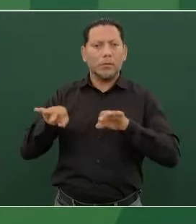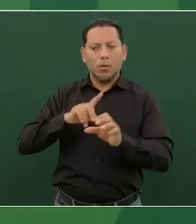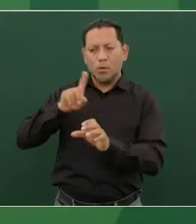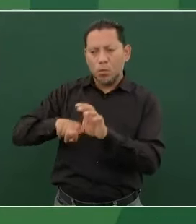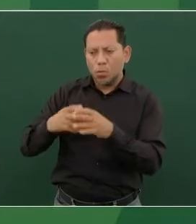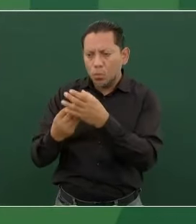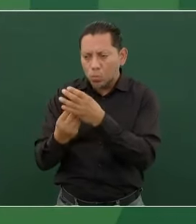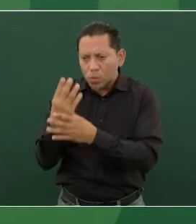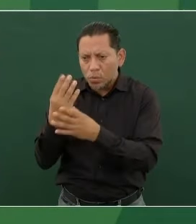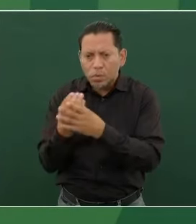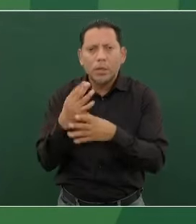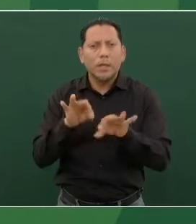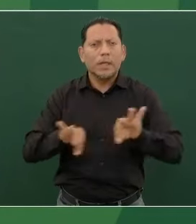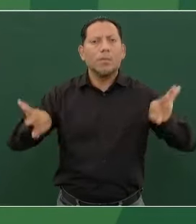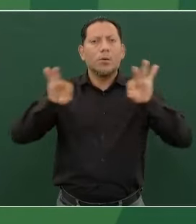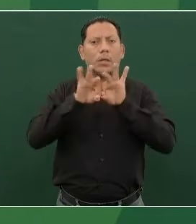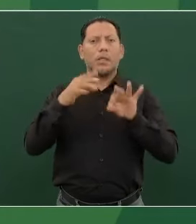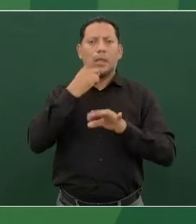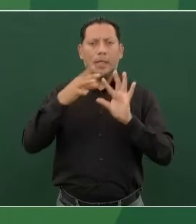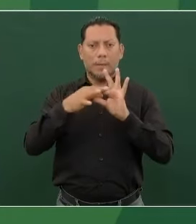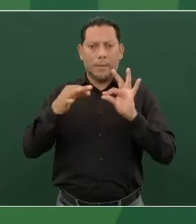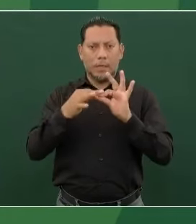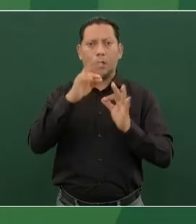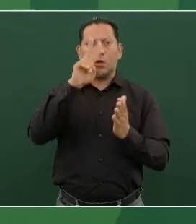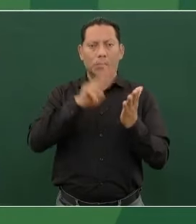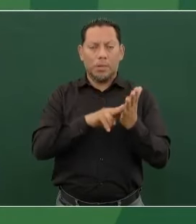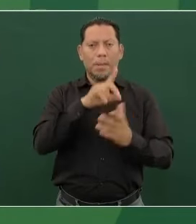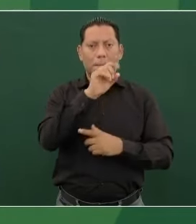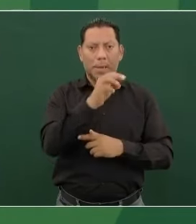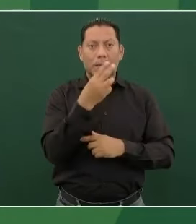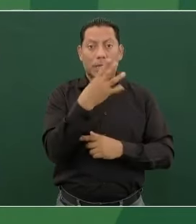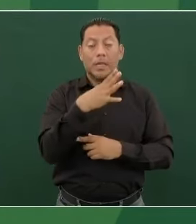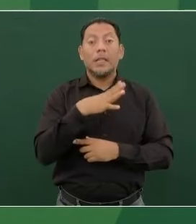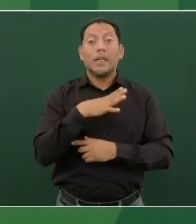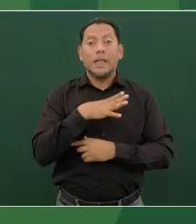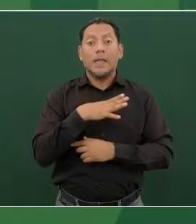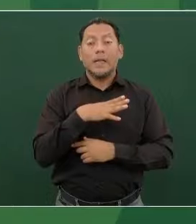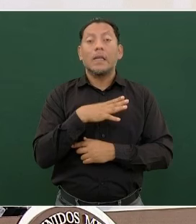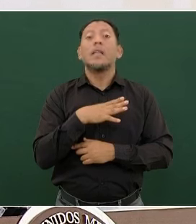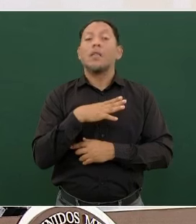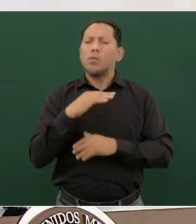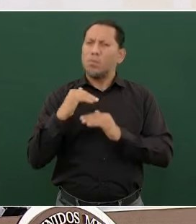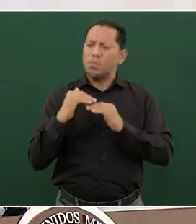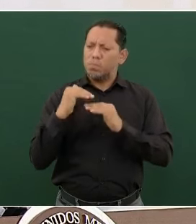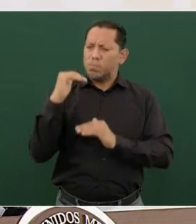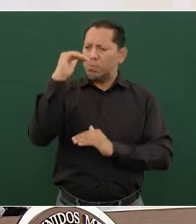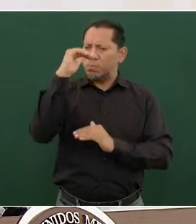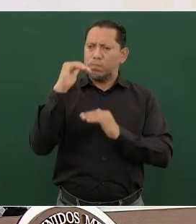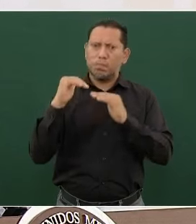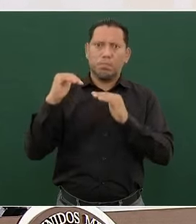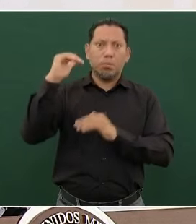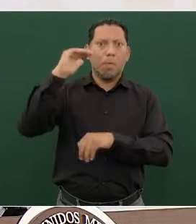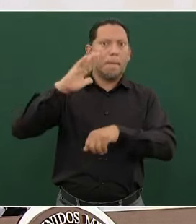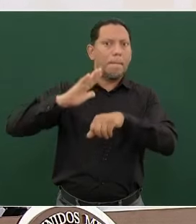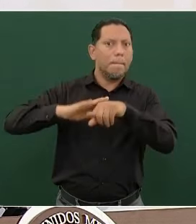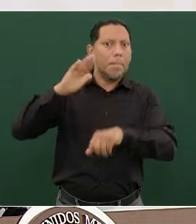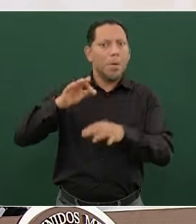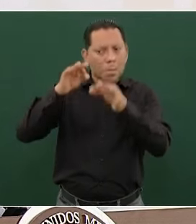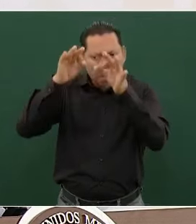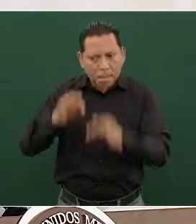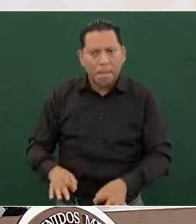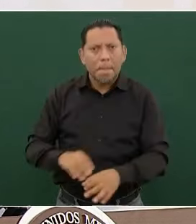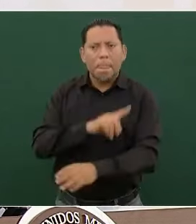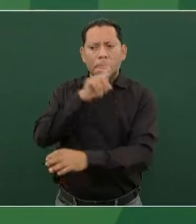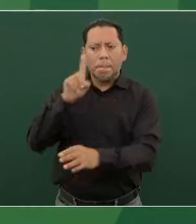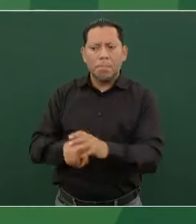importante resaltar que durante el 2023 se lograron seis cifras récords en generación de empleos formales